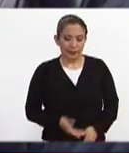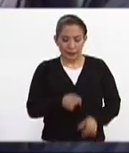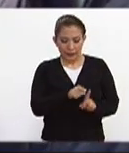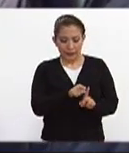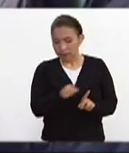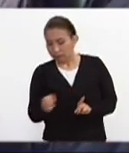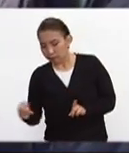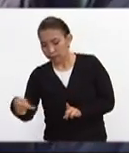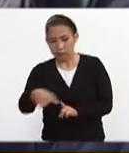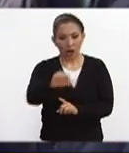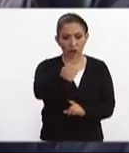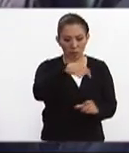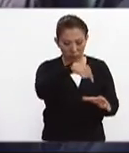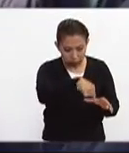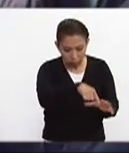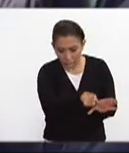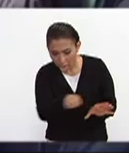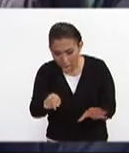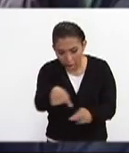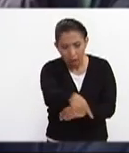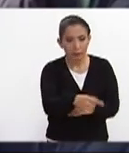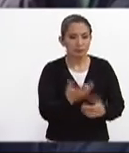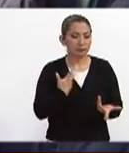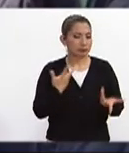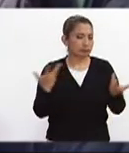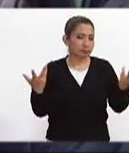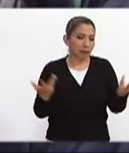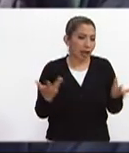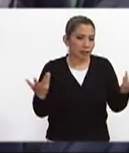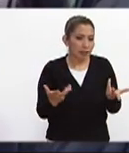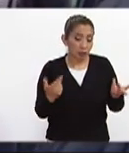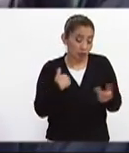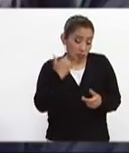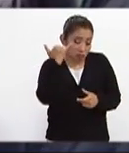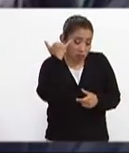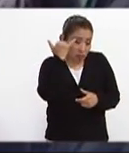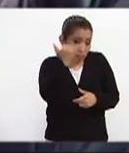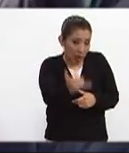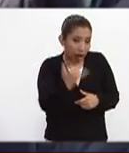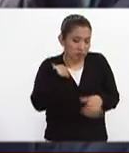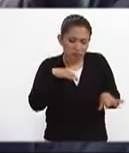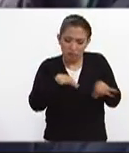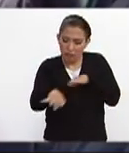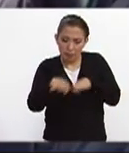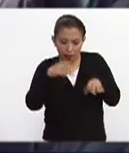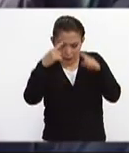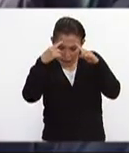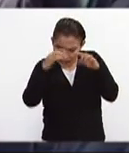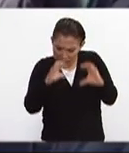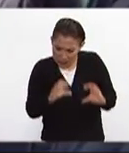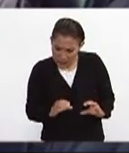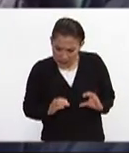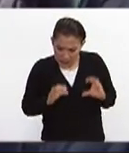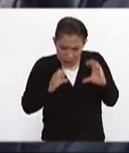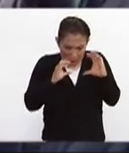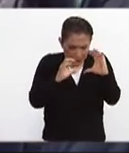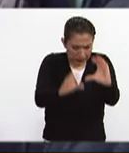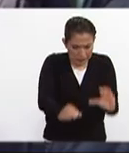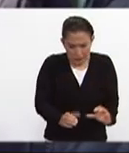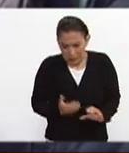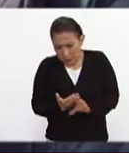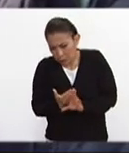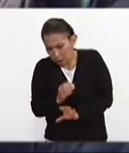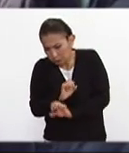ruta entonces están haciendo me quiero imaginar yo un trabajo a conciencia un trabajo quirúrgico